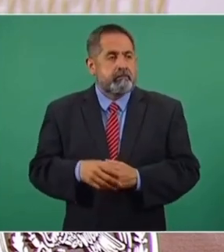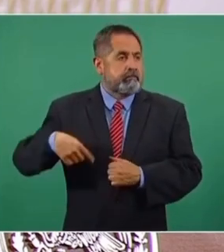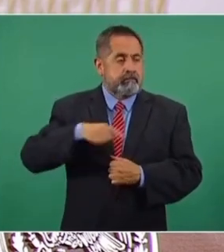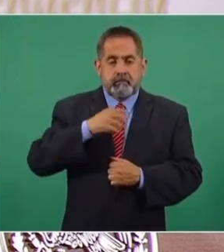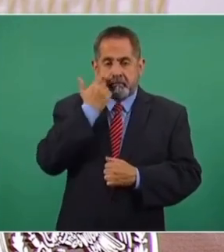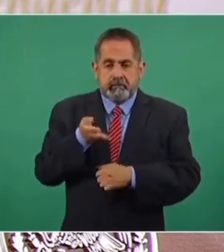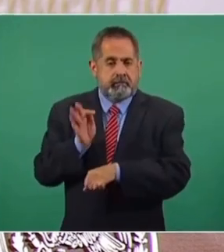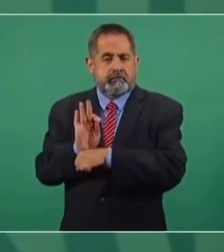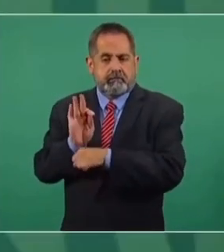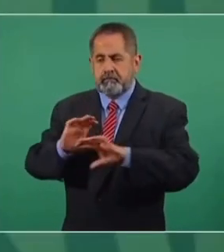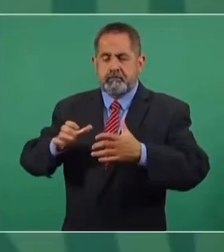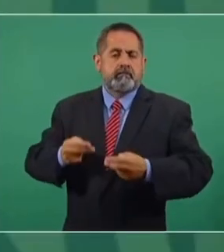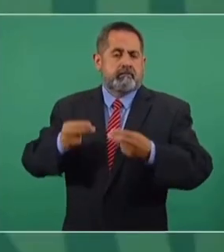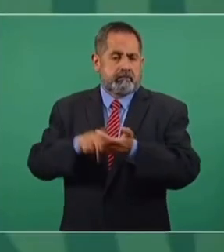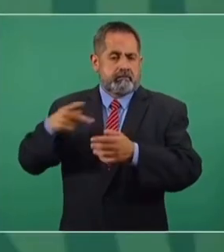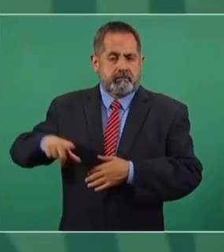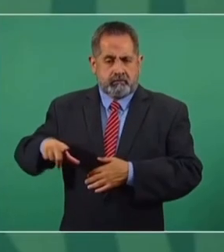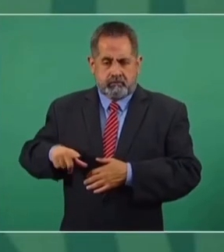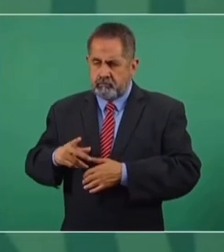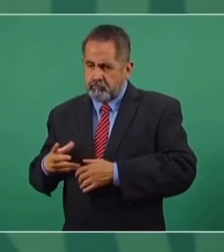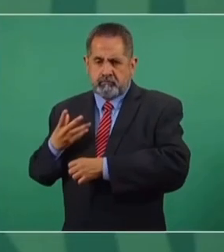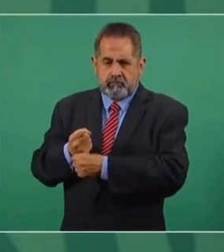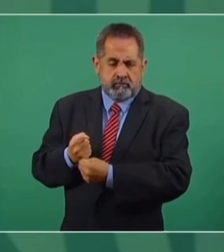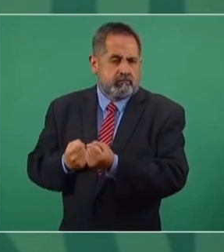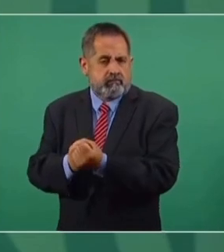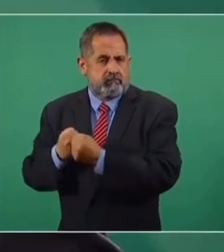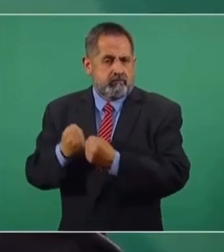protegerlas, blindarlas.